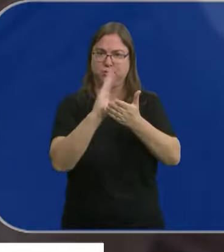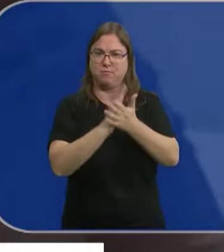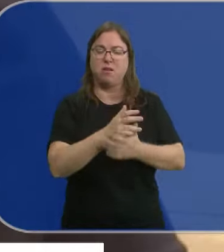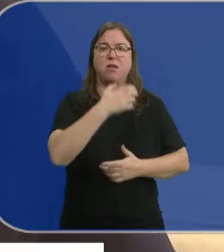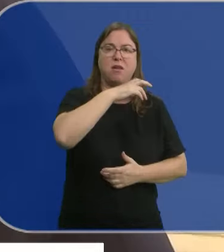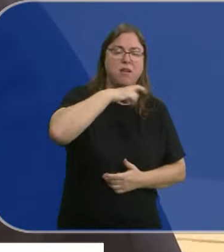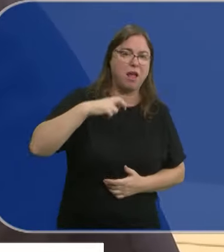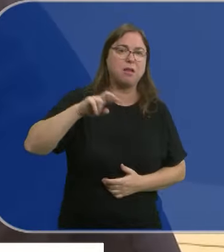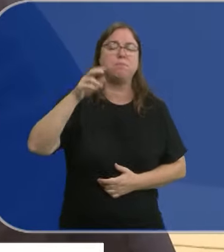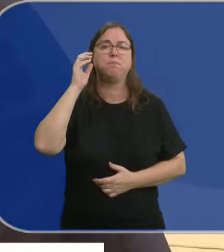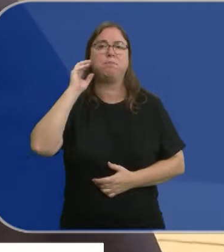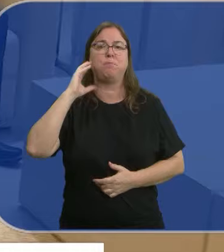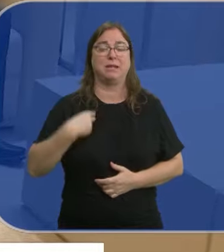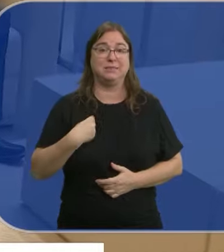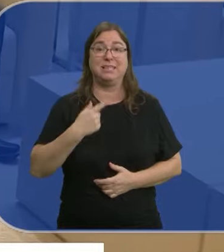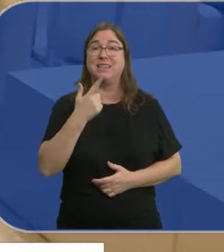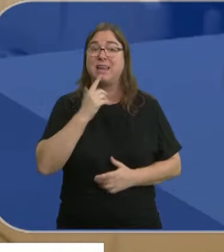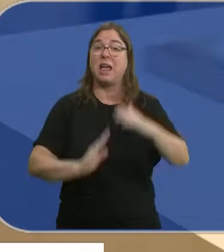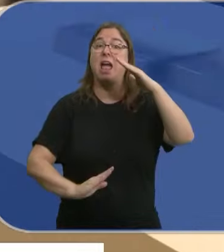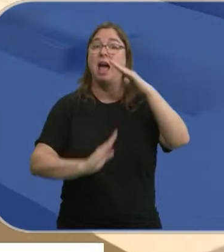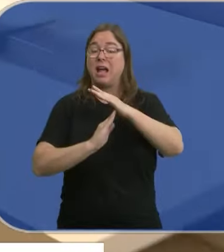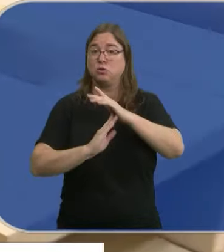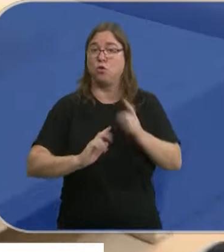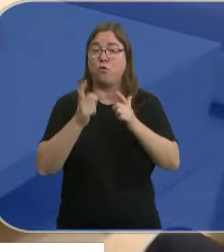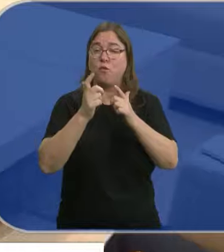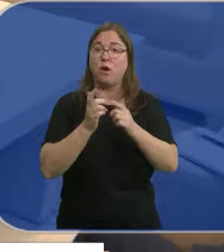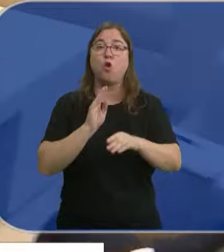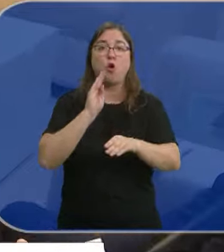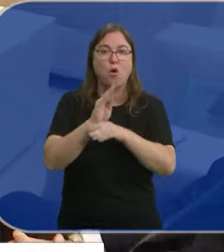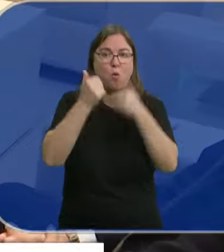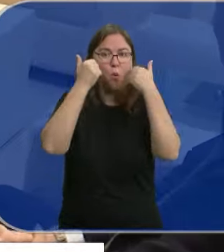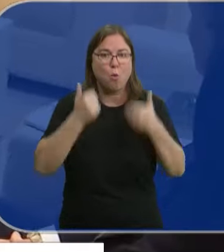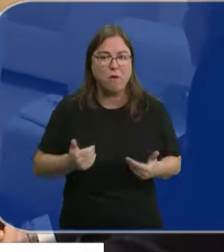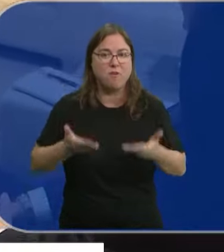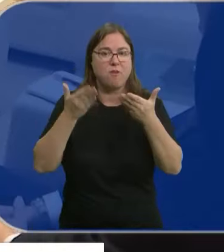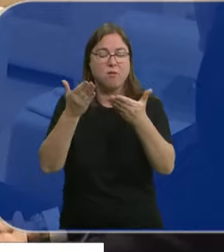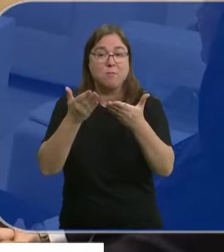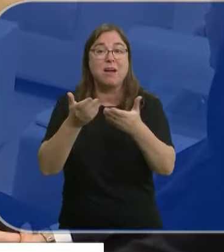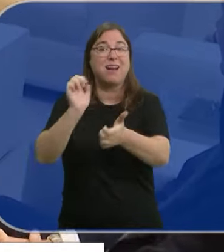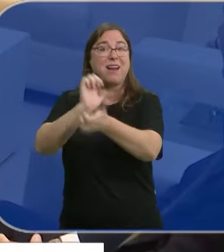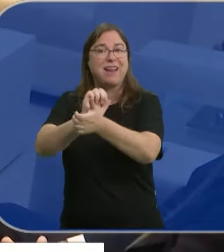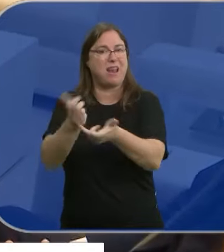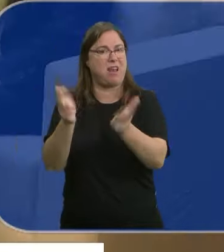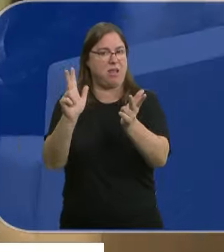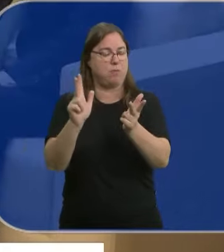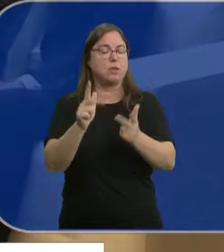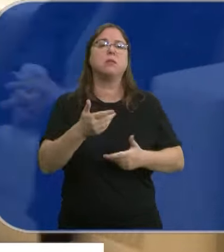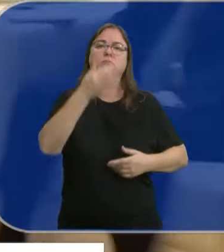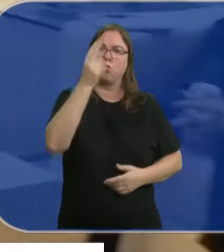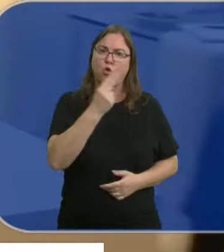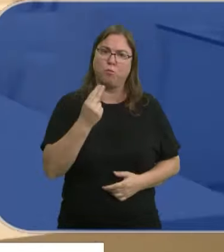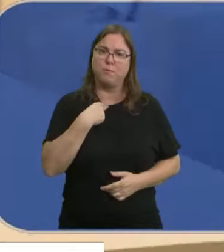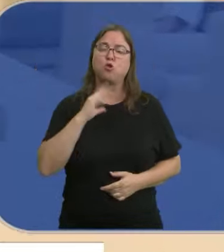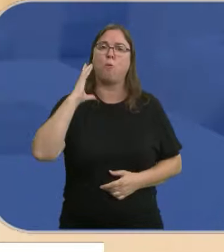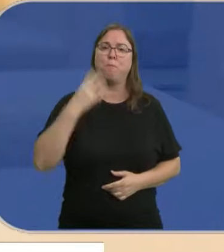fuego que ponga fin a la guerra, garantice asistencia humanitaria y se libere a los rehenes. Un compromiso que ha agradecido la autoridad palestina, que además pide en Madrid